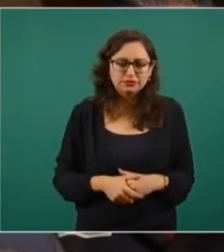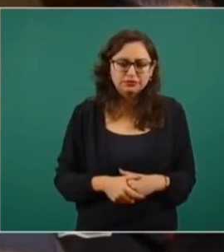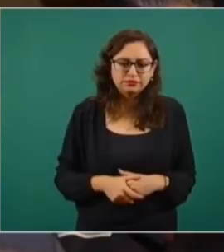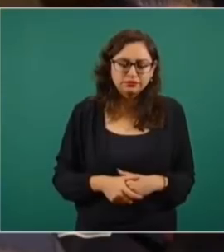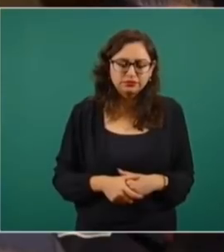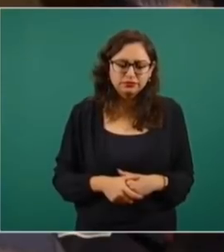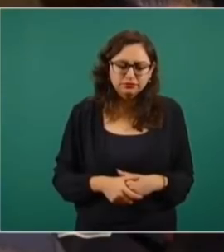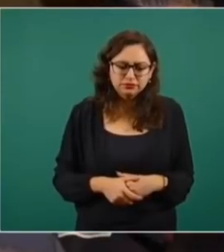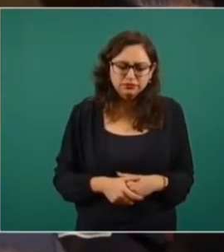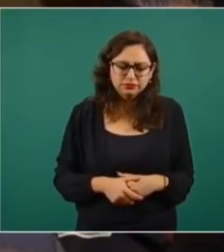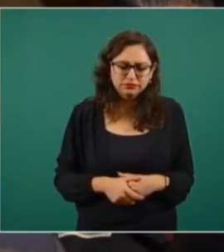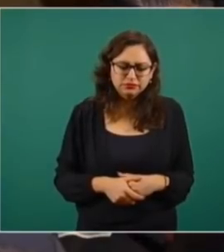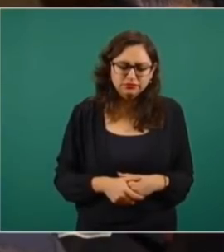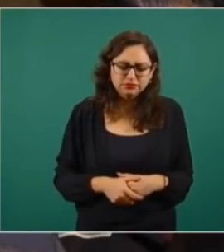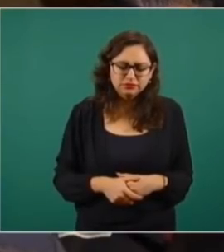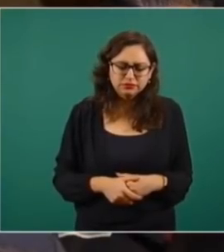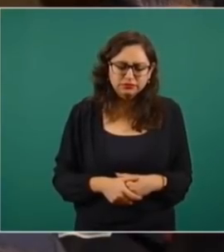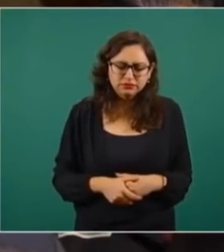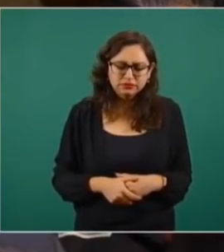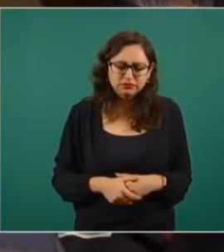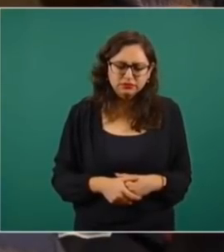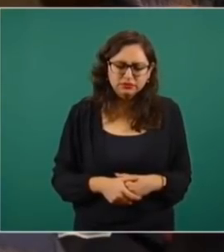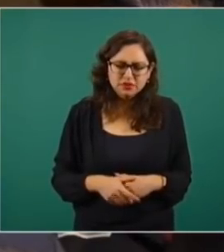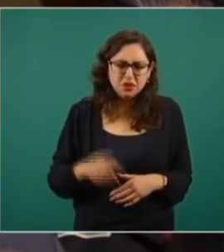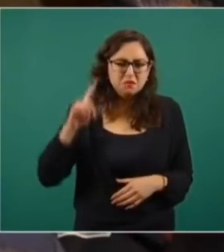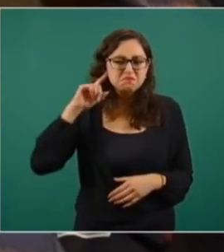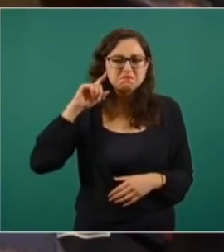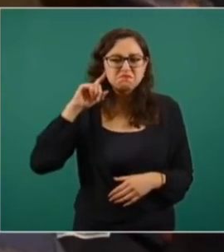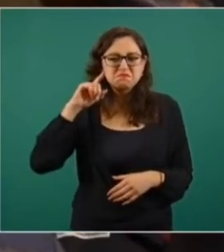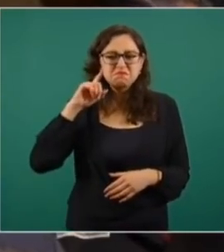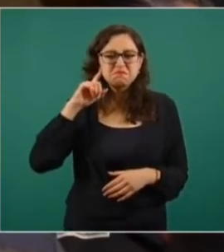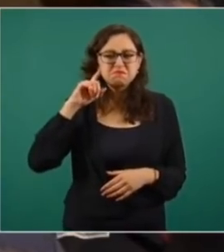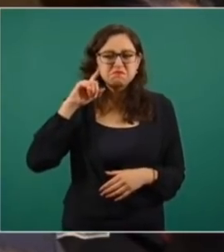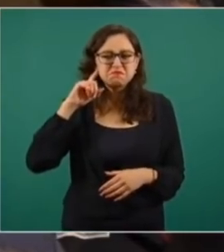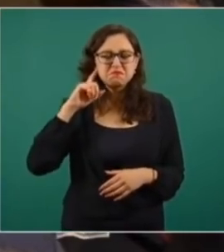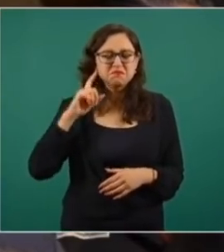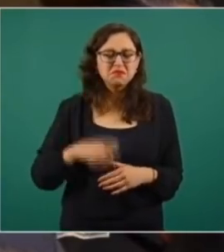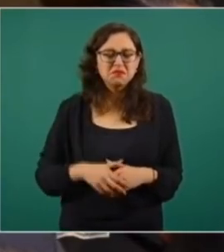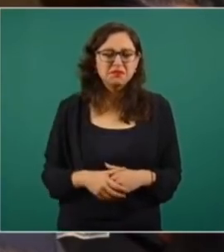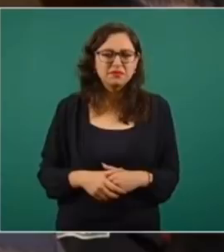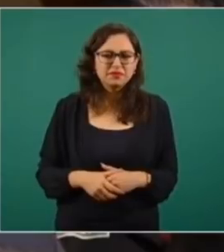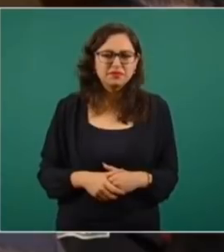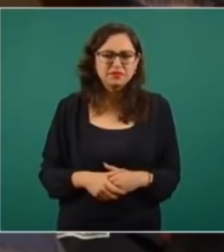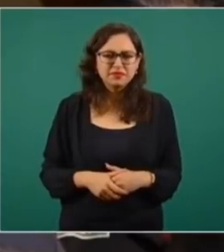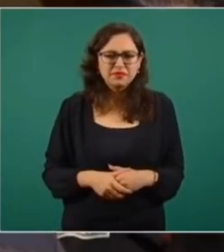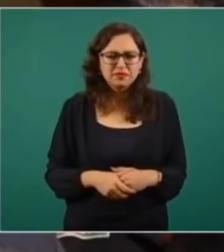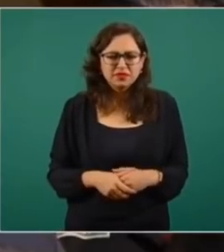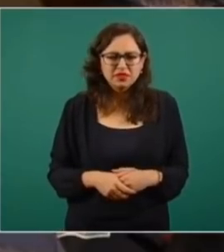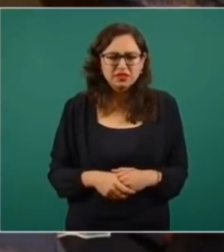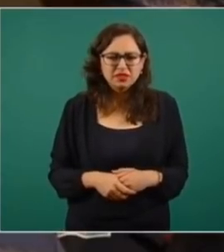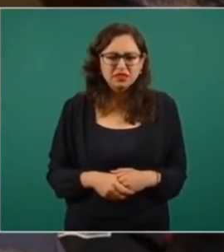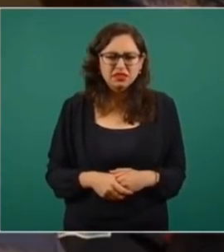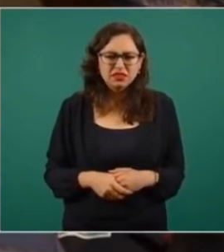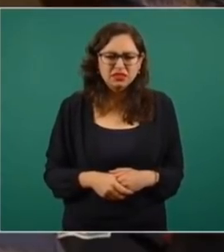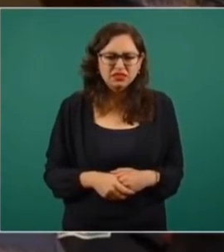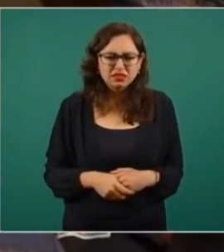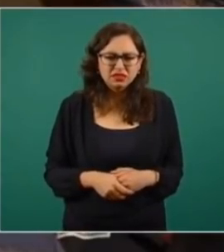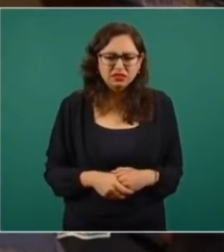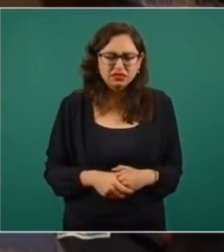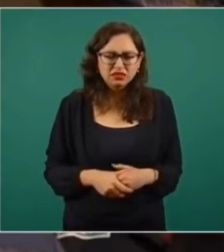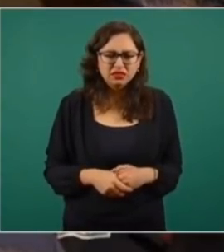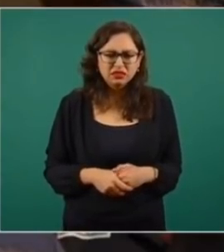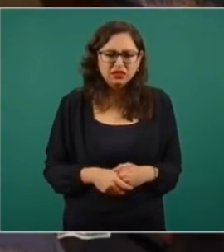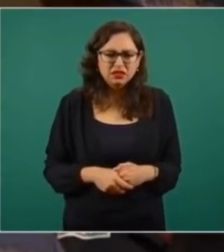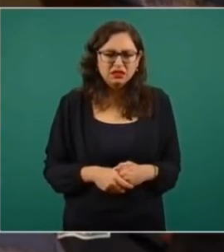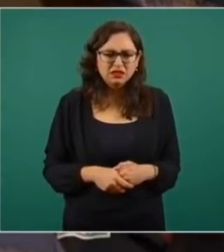siete de la tarde y se terminó el evento. No lo sacaste de las redes sociales de unas páginas que tenían un día de haberse creado, Carlos.